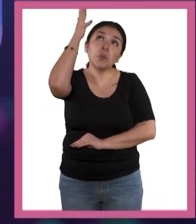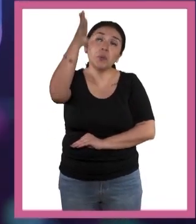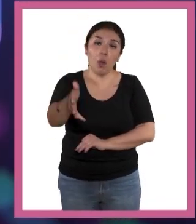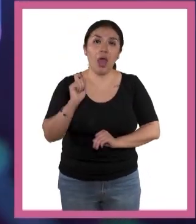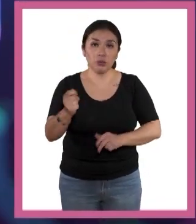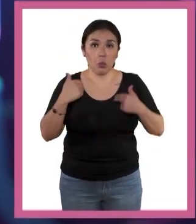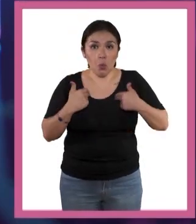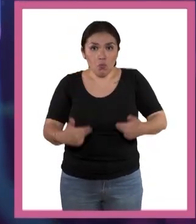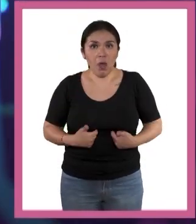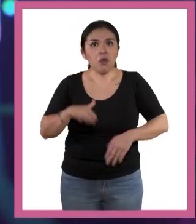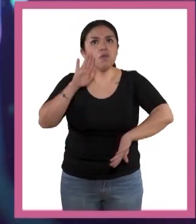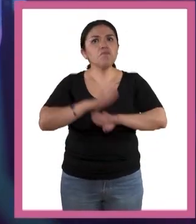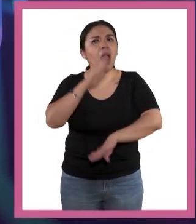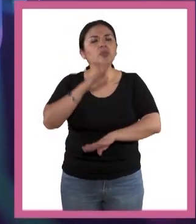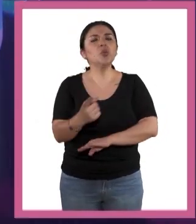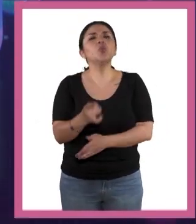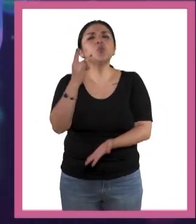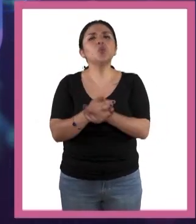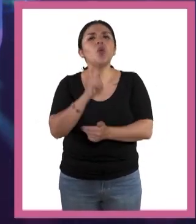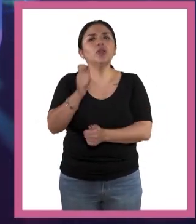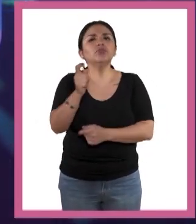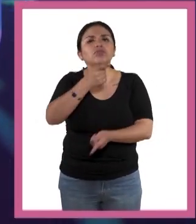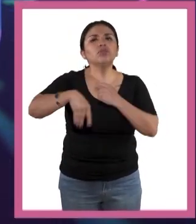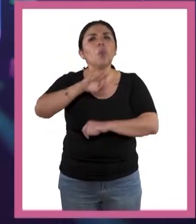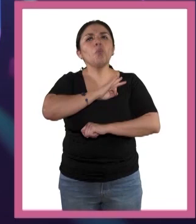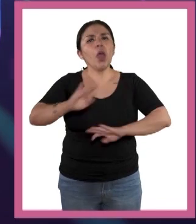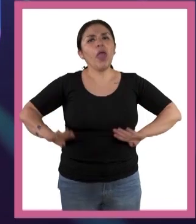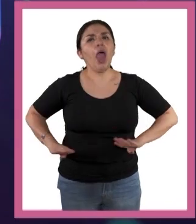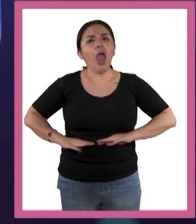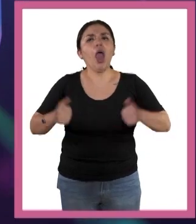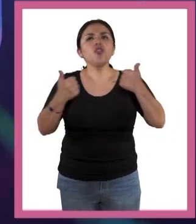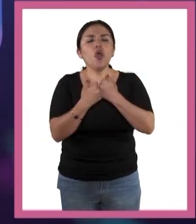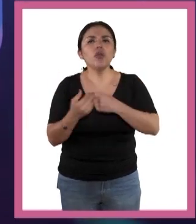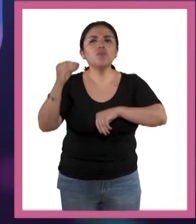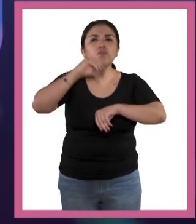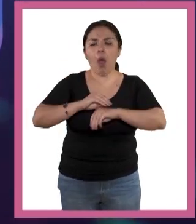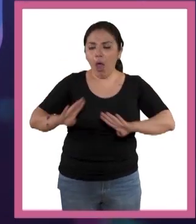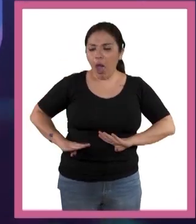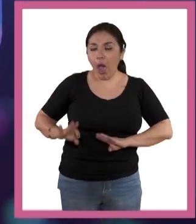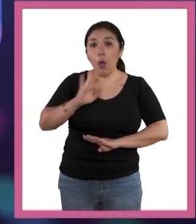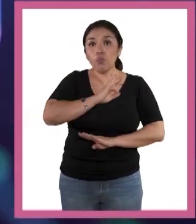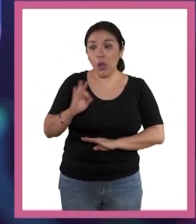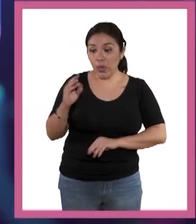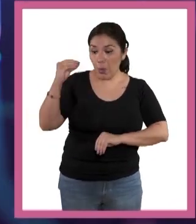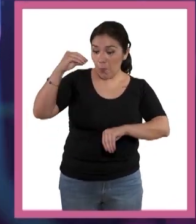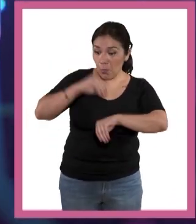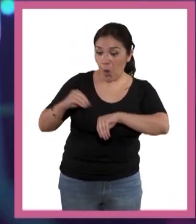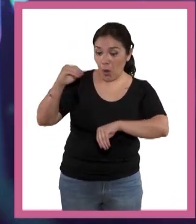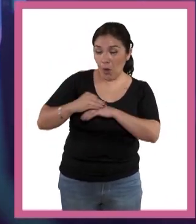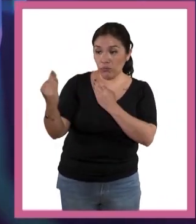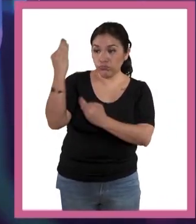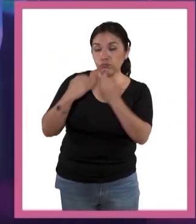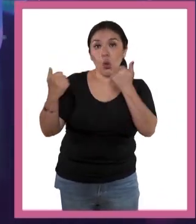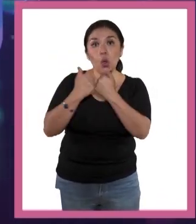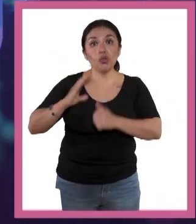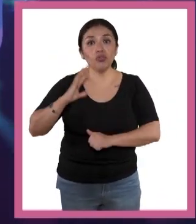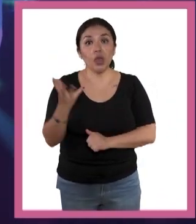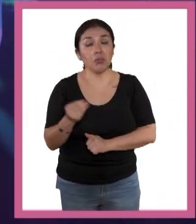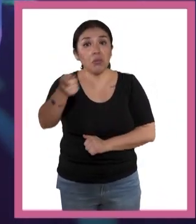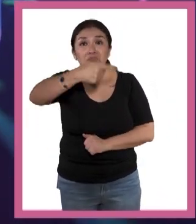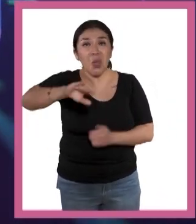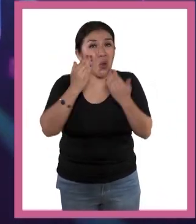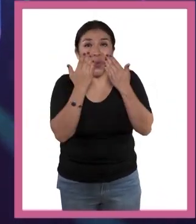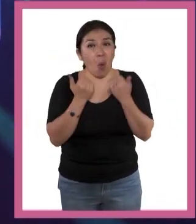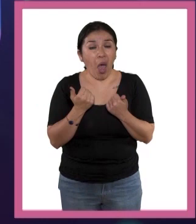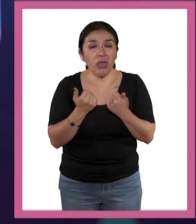esté dominada solamente por aquellos que sean compatibles con estos implantes, que sean compatibles y que los tengan, de hecho, esos implantes tecnológicos. Y los que no tengamos